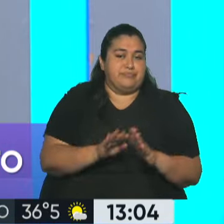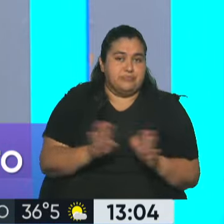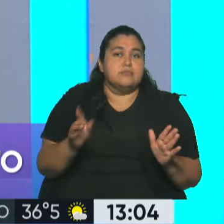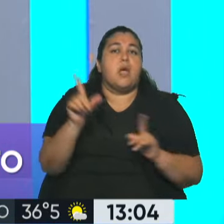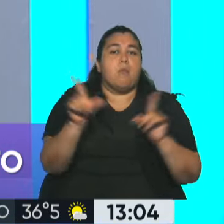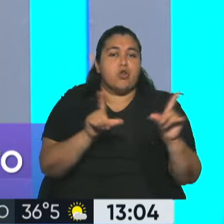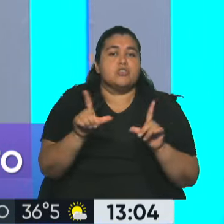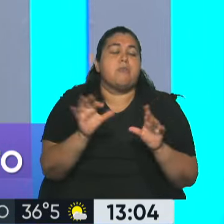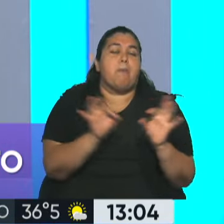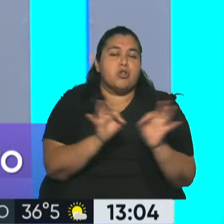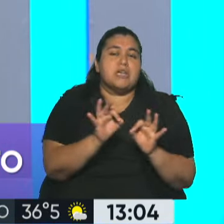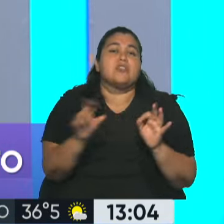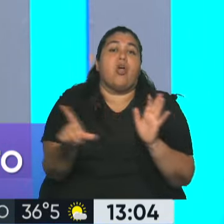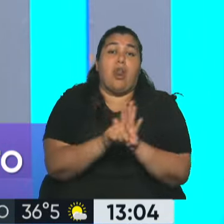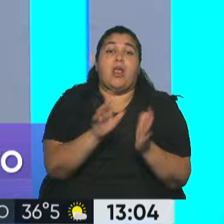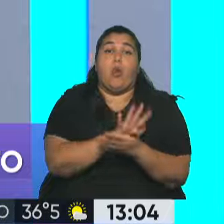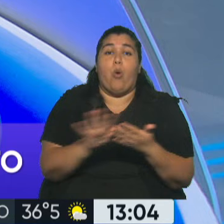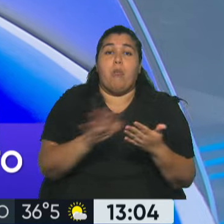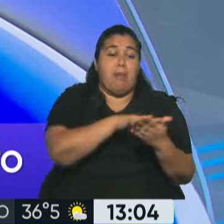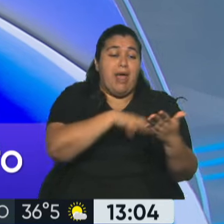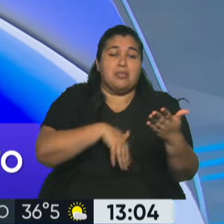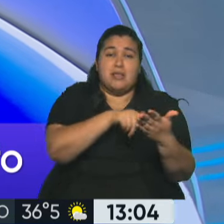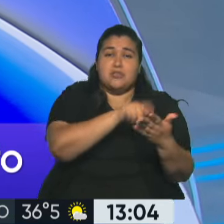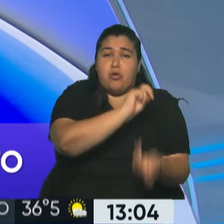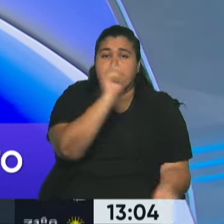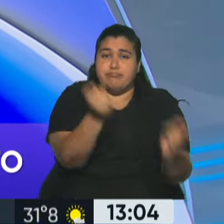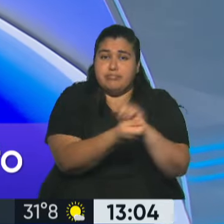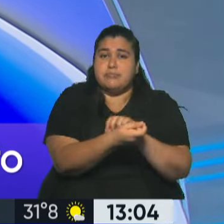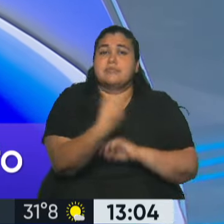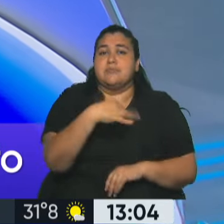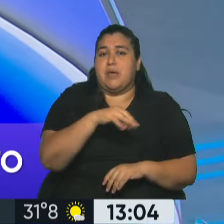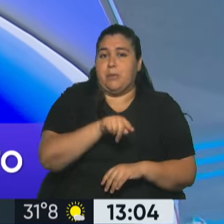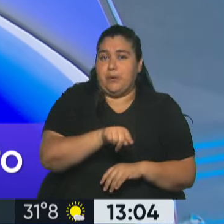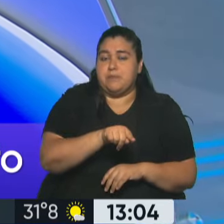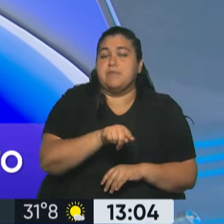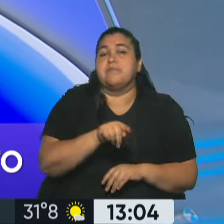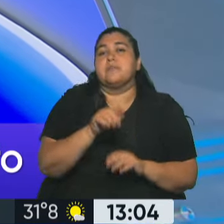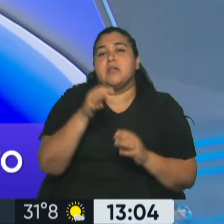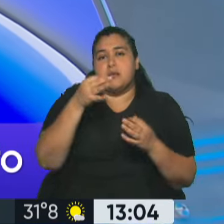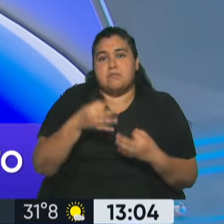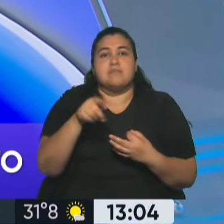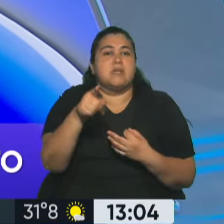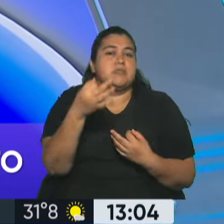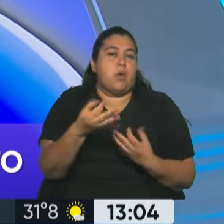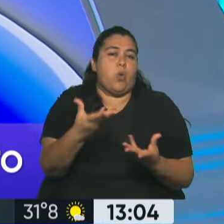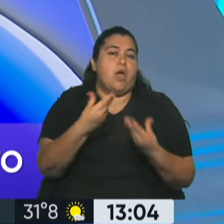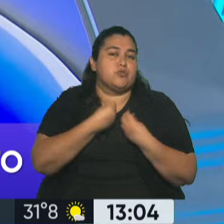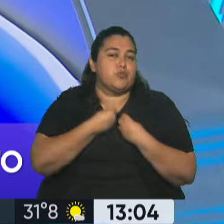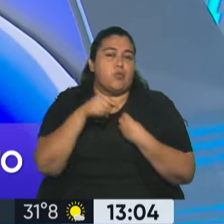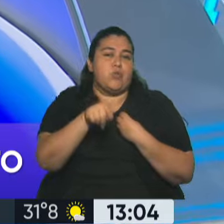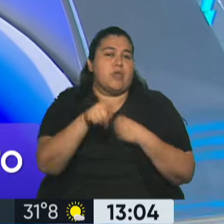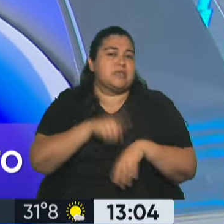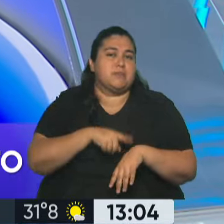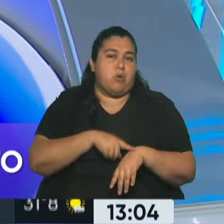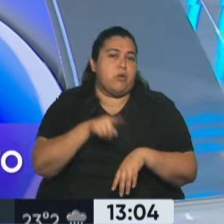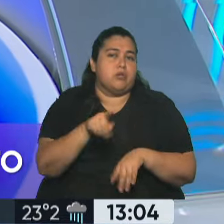proyecto de ley para reformar ese texto normativo y esto seguramente pueda llegar a ayudar a que se